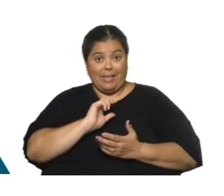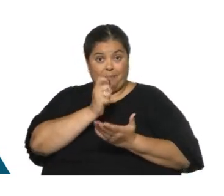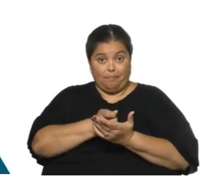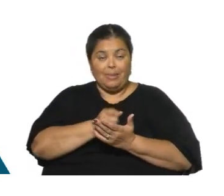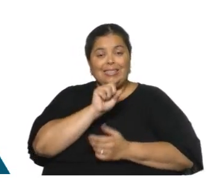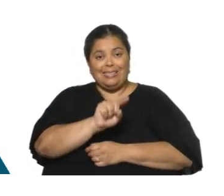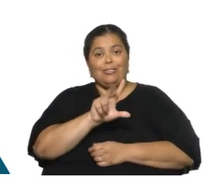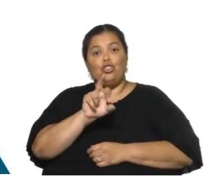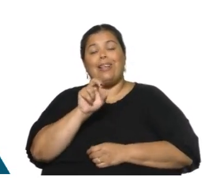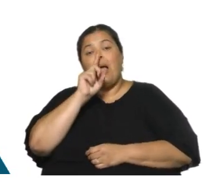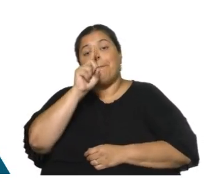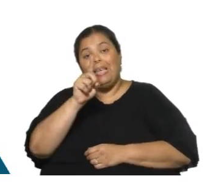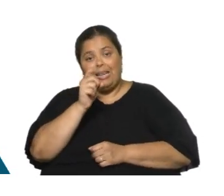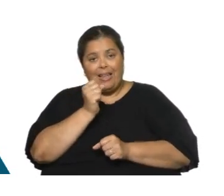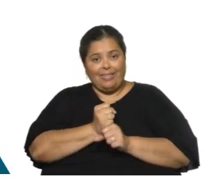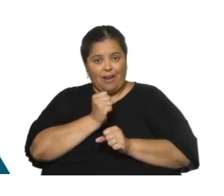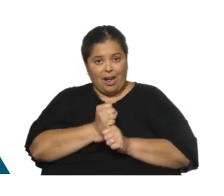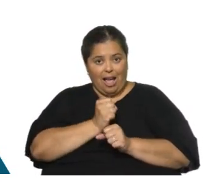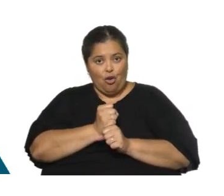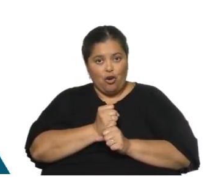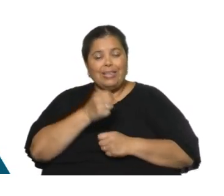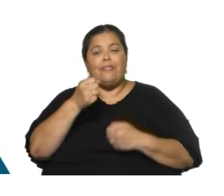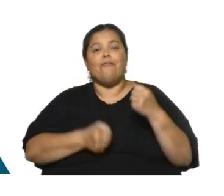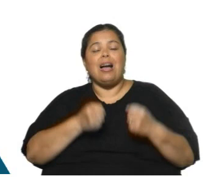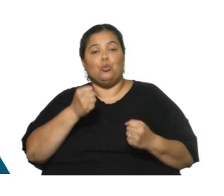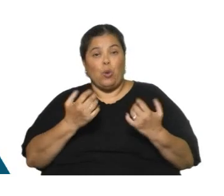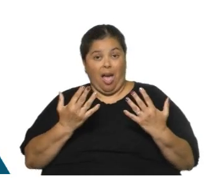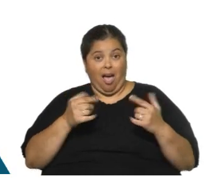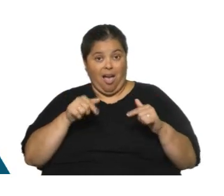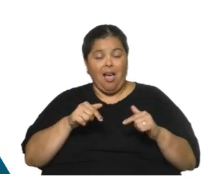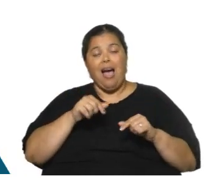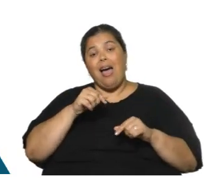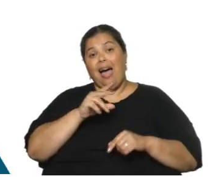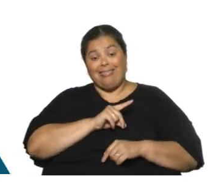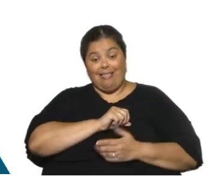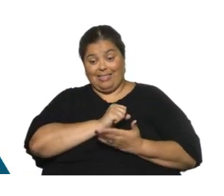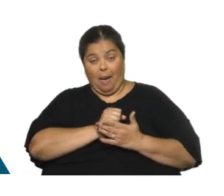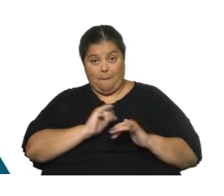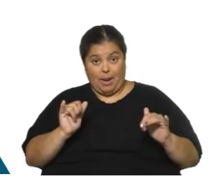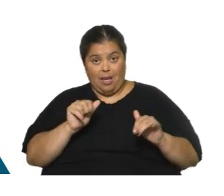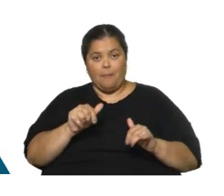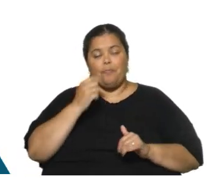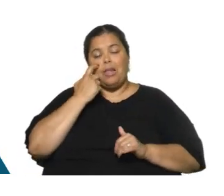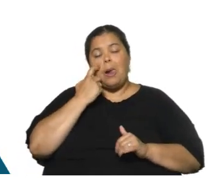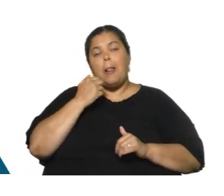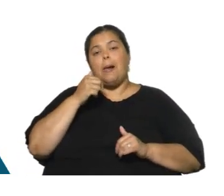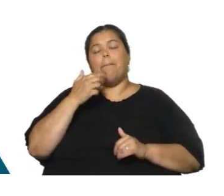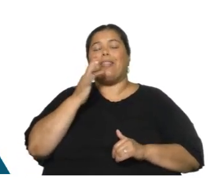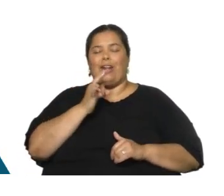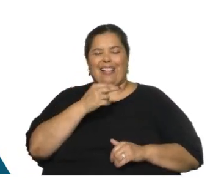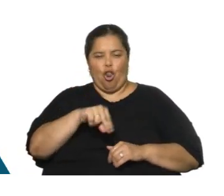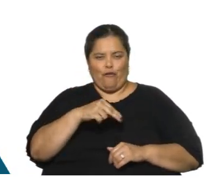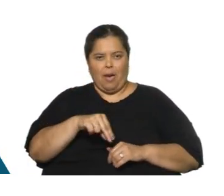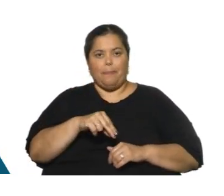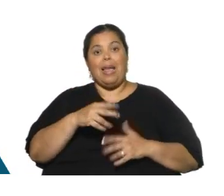130.000 trabajadores en la industria manufacturera en Uruguay a diciembre. Son, a noviembre debí decir, son 3